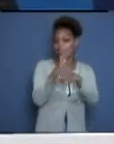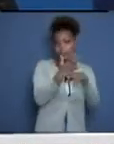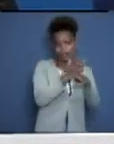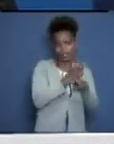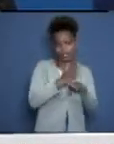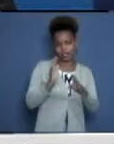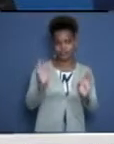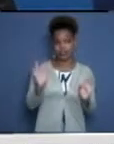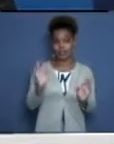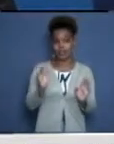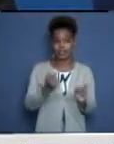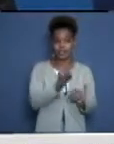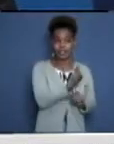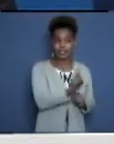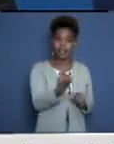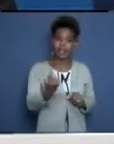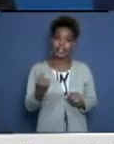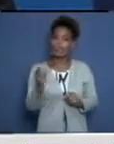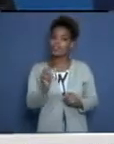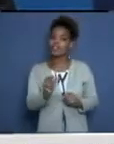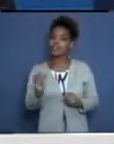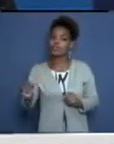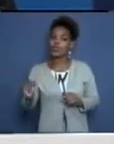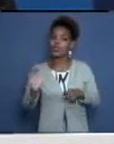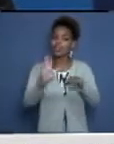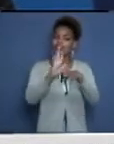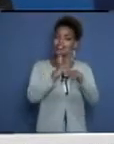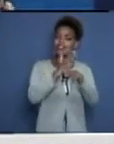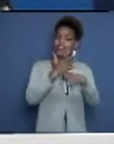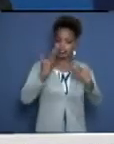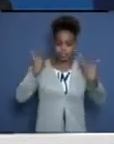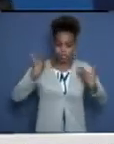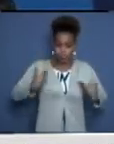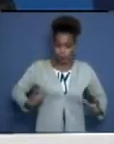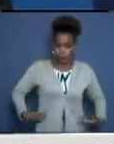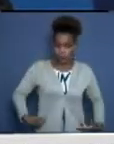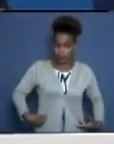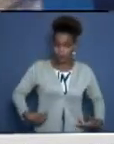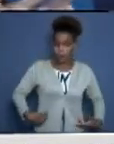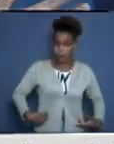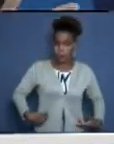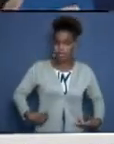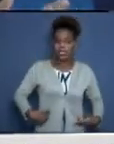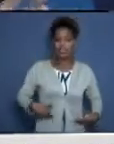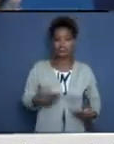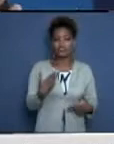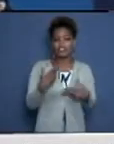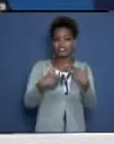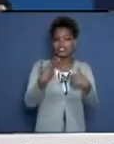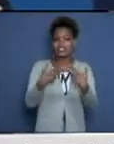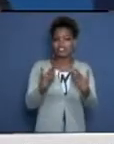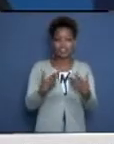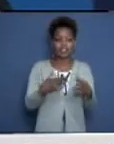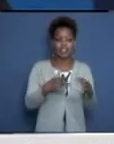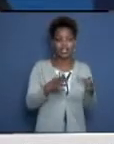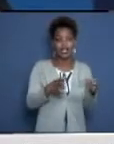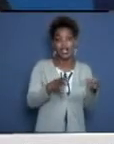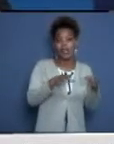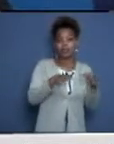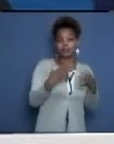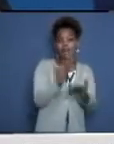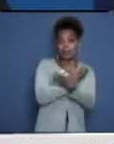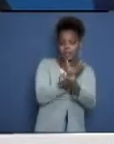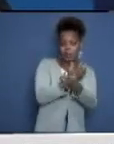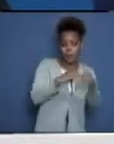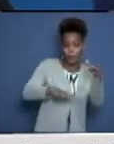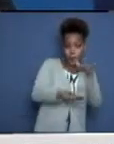un riesgo diferente de desarrollar complicaciones graves y de fallecer. Y así las personas se pueden clasificar en bajos riesgos, riesgos intermedios y